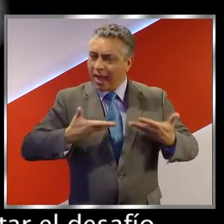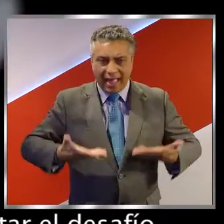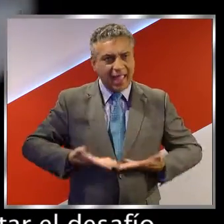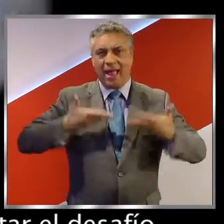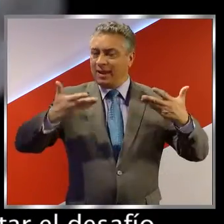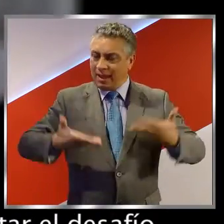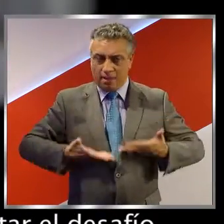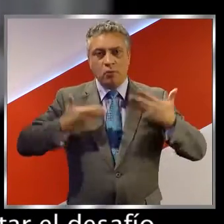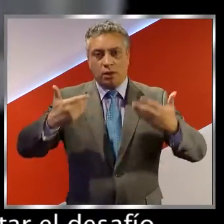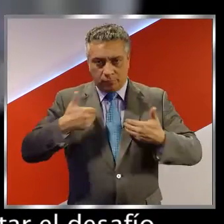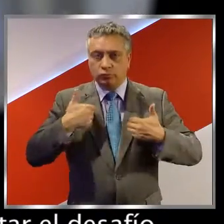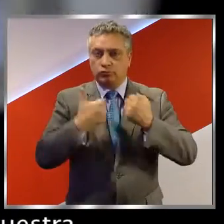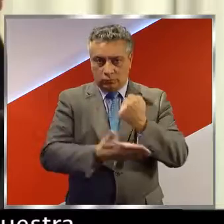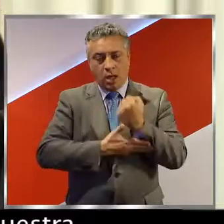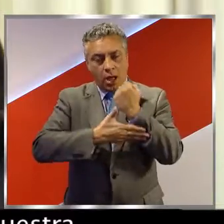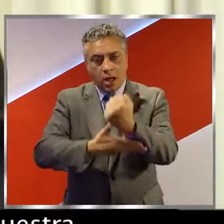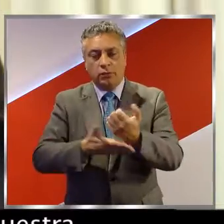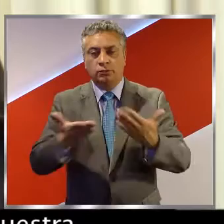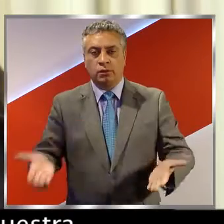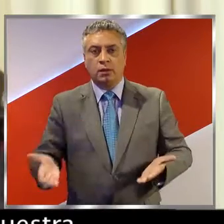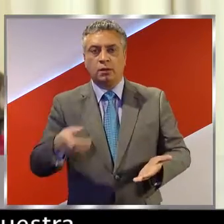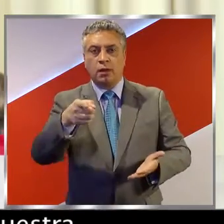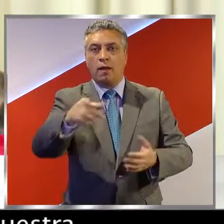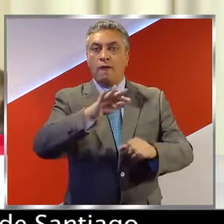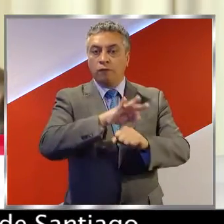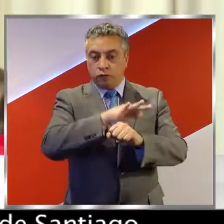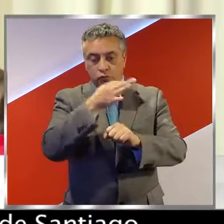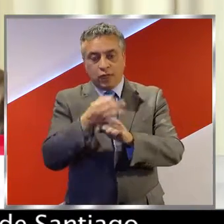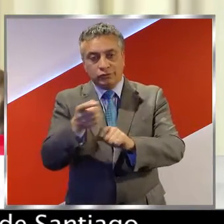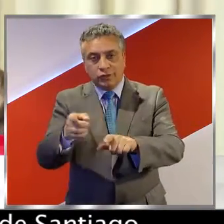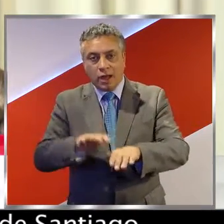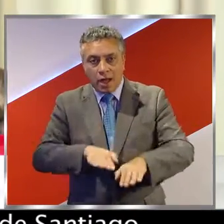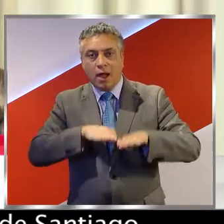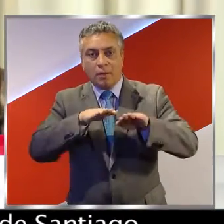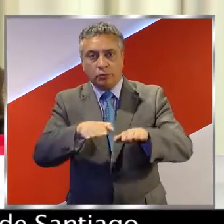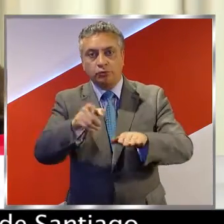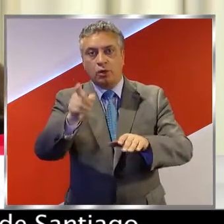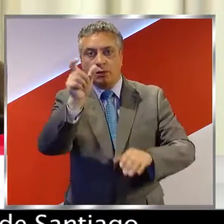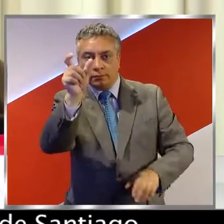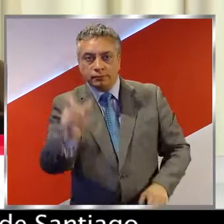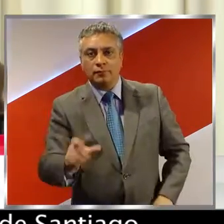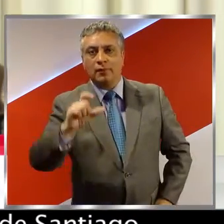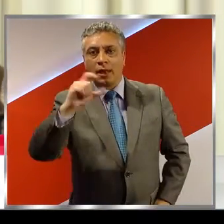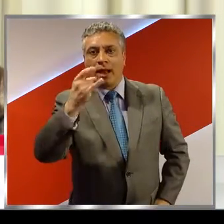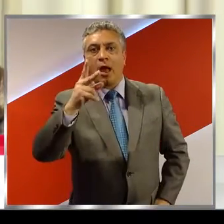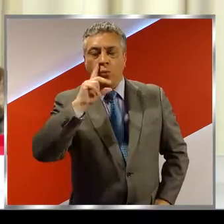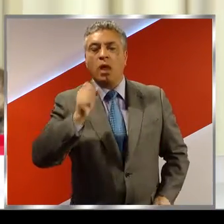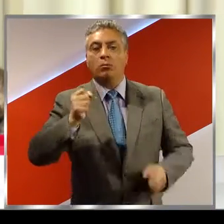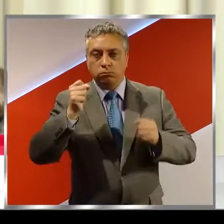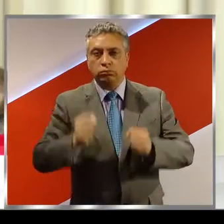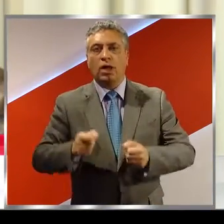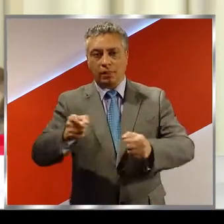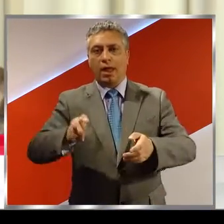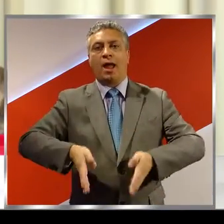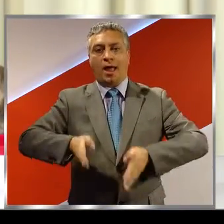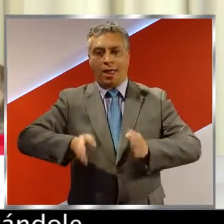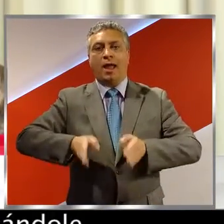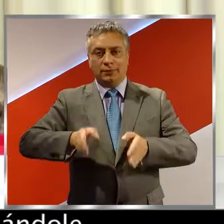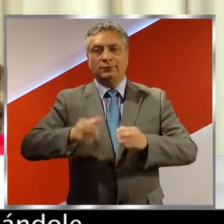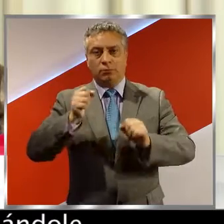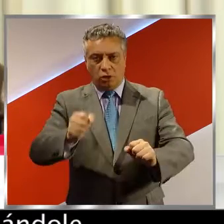herramientas para enfrentar el desafío. Claudia es una usuaria nuestra. Ya ella se inscribió en la sede de Santiago, la sede nacional.